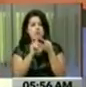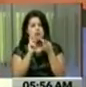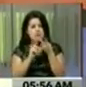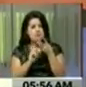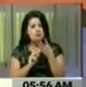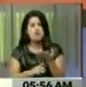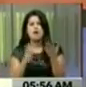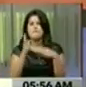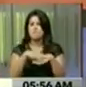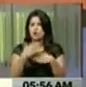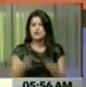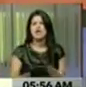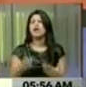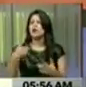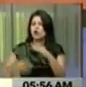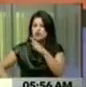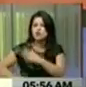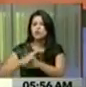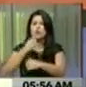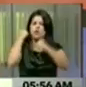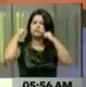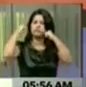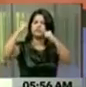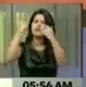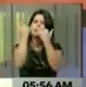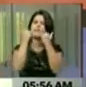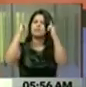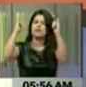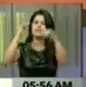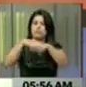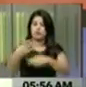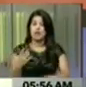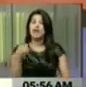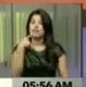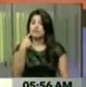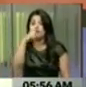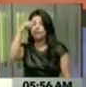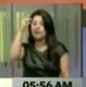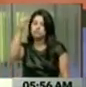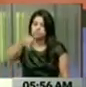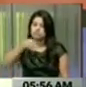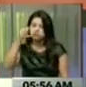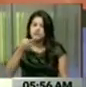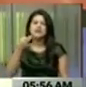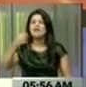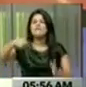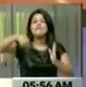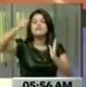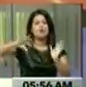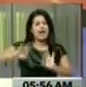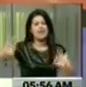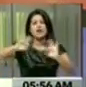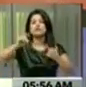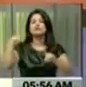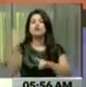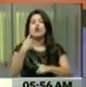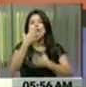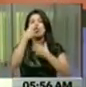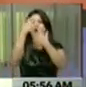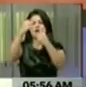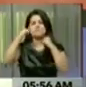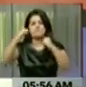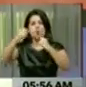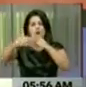estando actual ese grito de independencia. Fue el primer grito que se dio, que no se firmó nada, pero fue el primer grito. Fue una rebelión. El